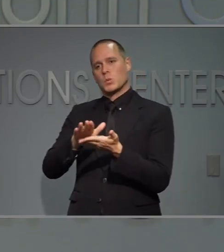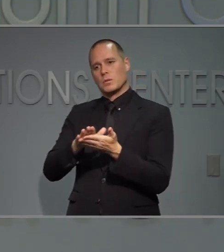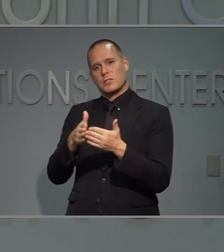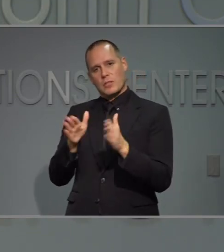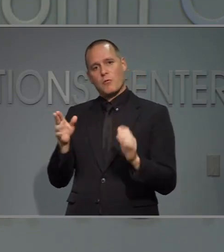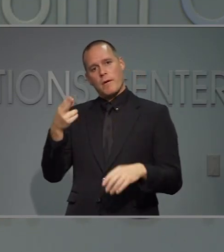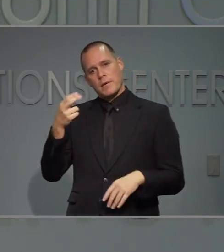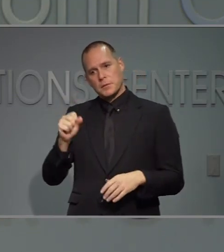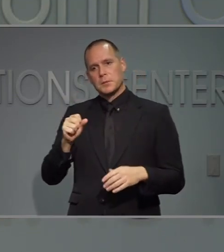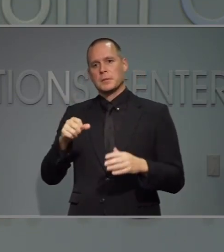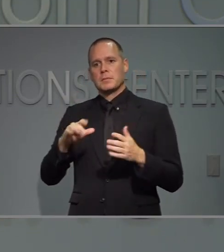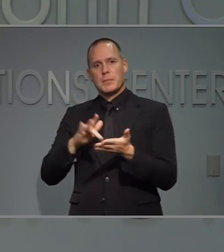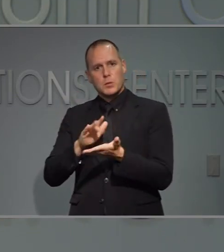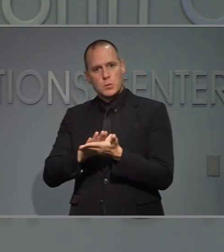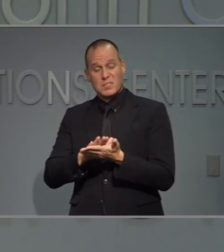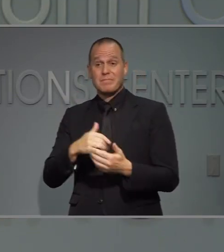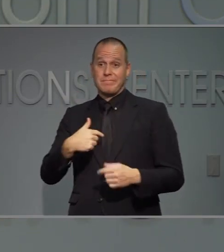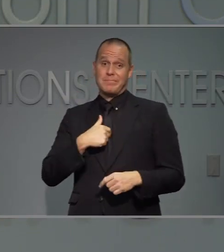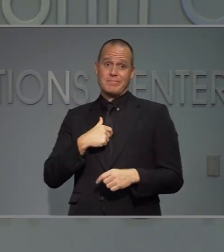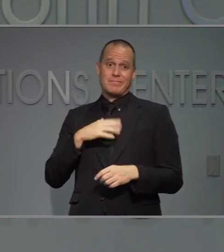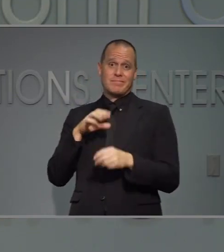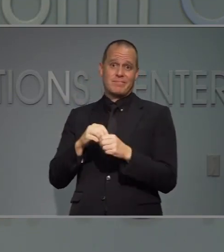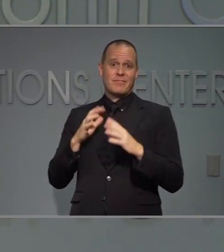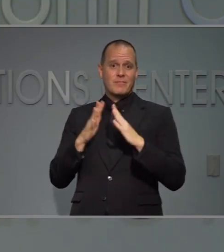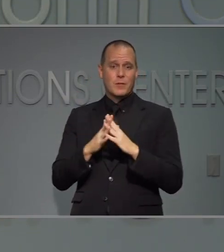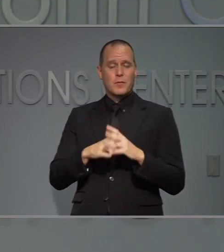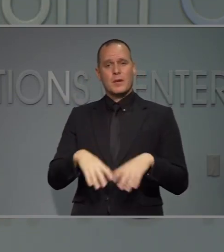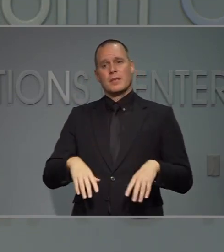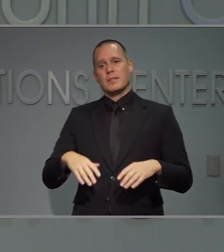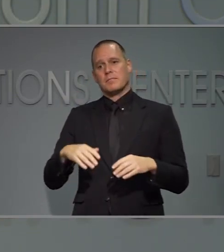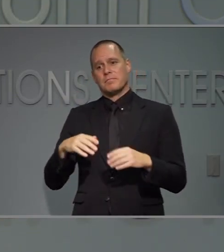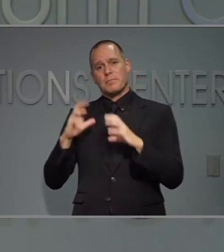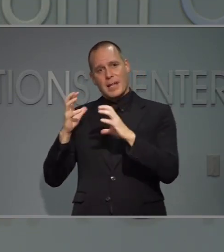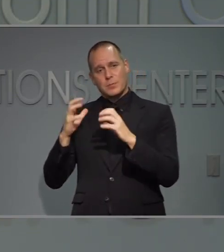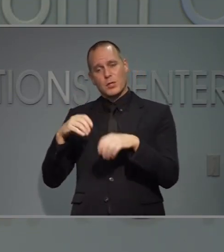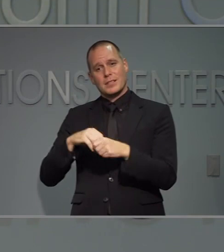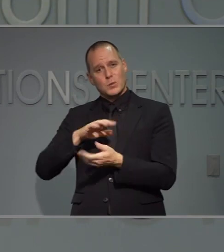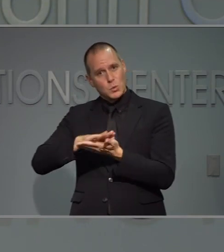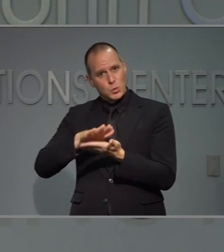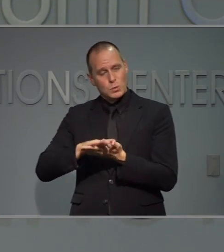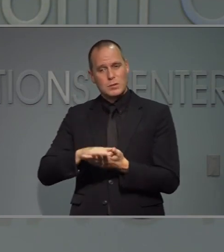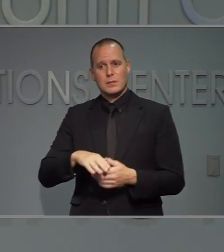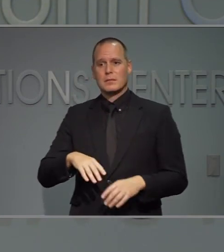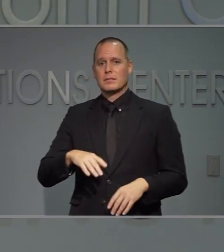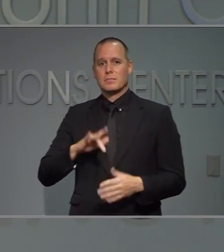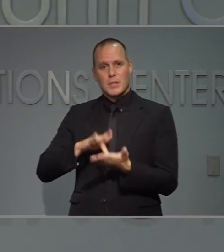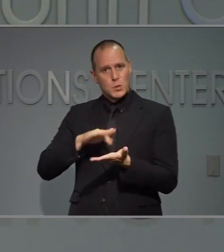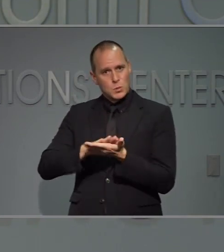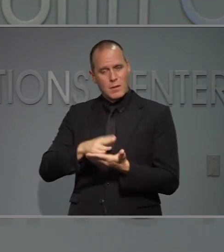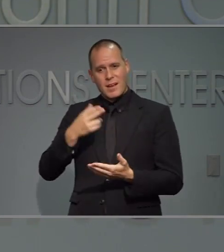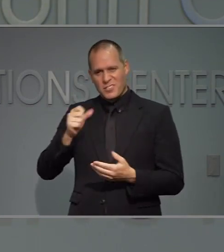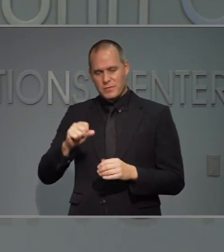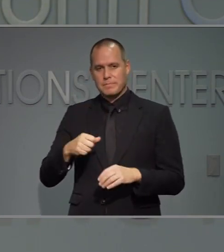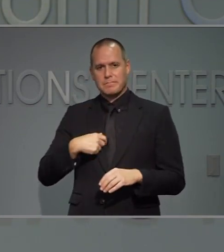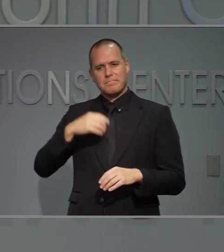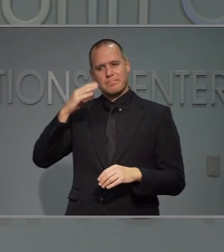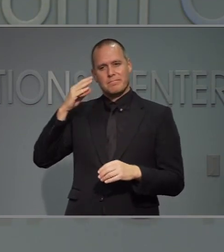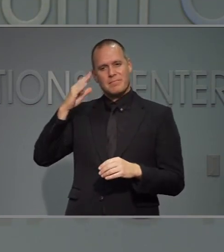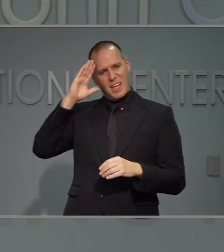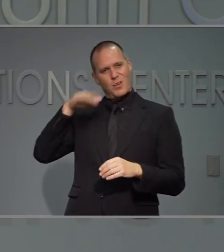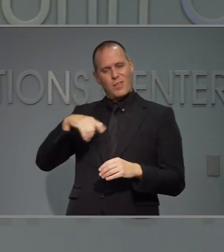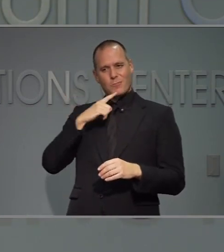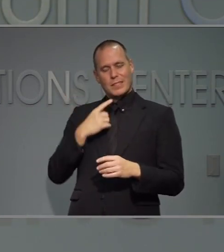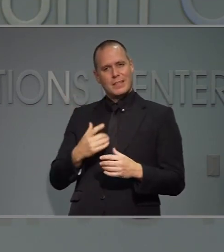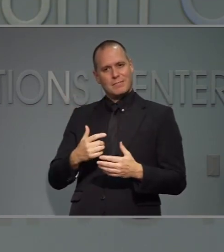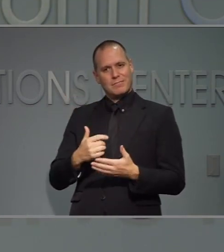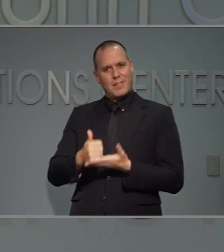deportes. Yo jugué deportes cuando iba a también basquetbol y fútbol yo sé los beneficios que brinda.